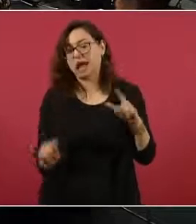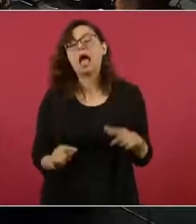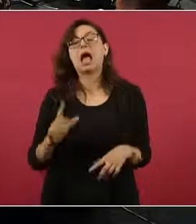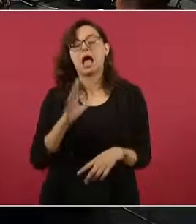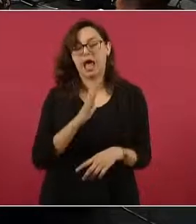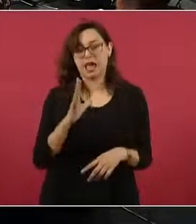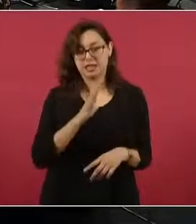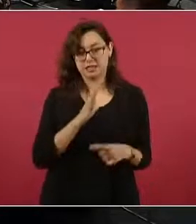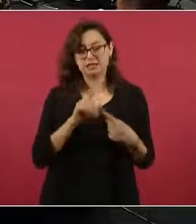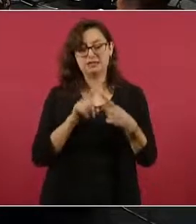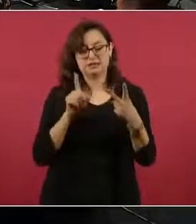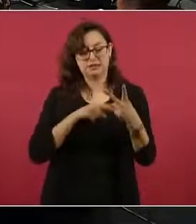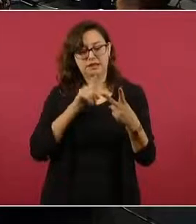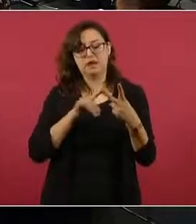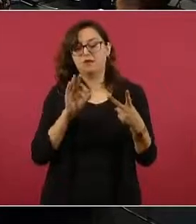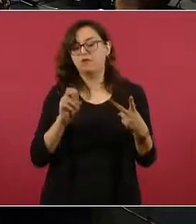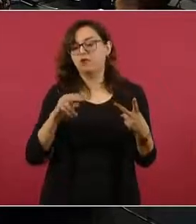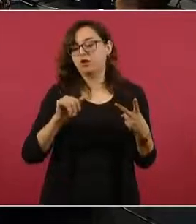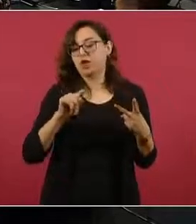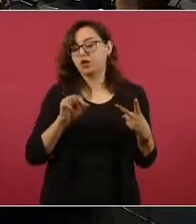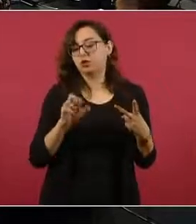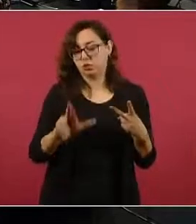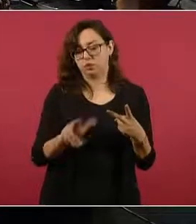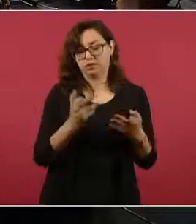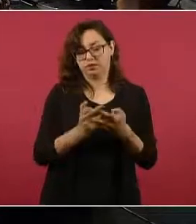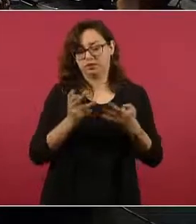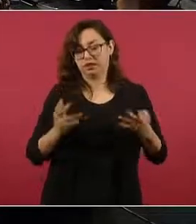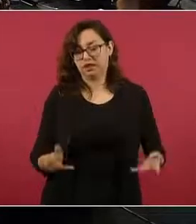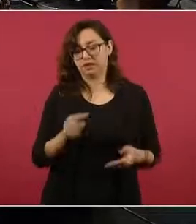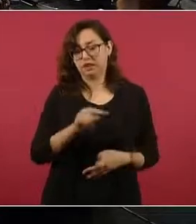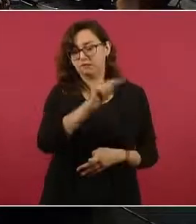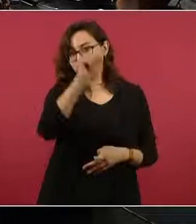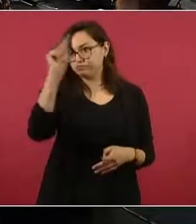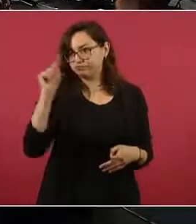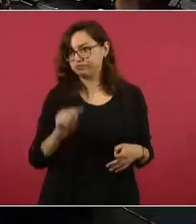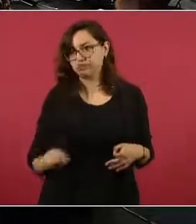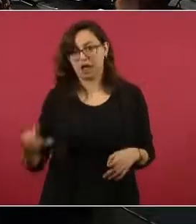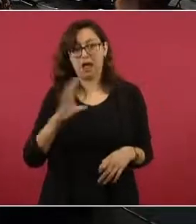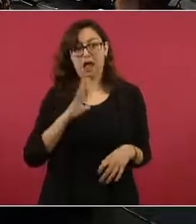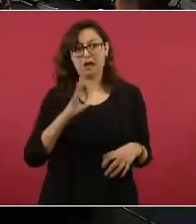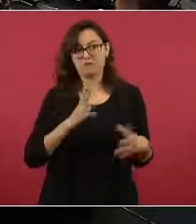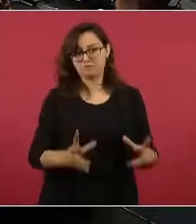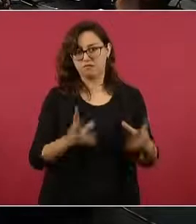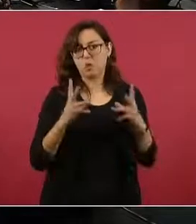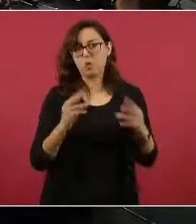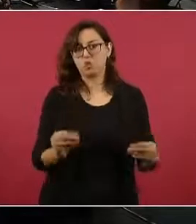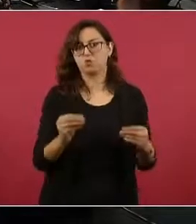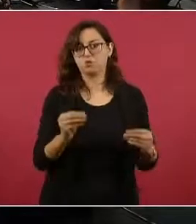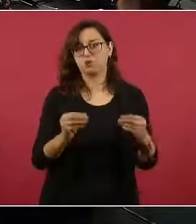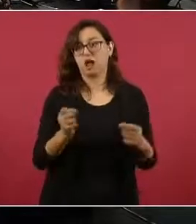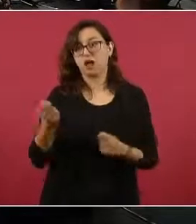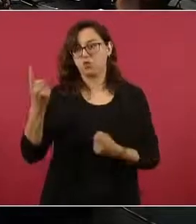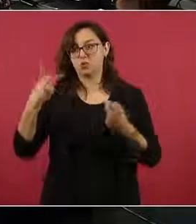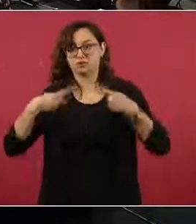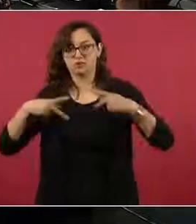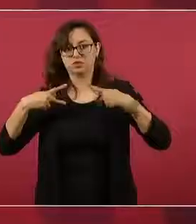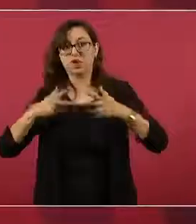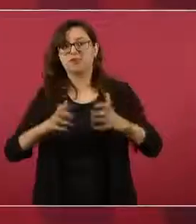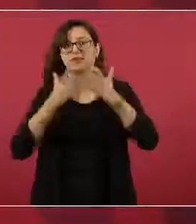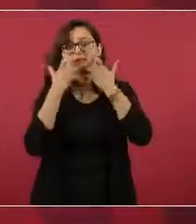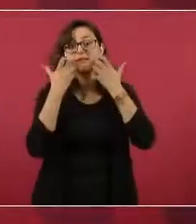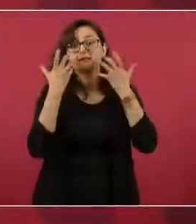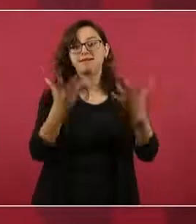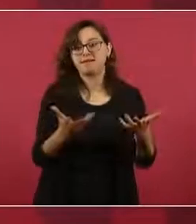Fonatur, que son los más codiciados, porque